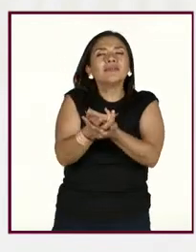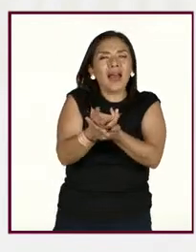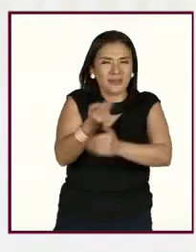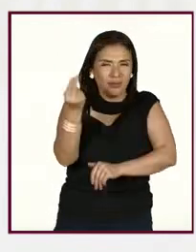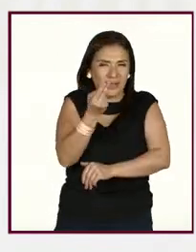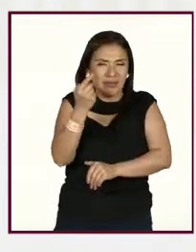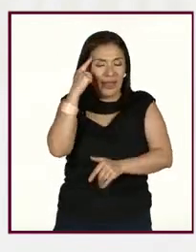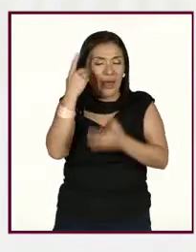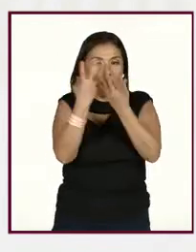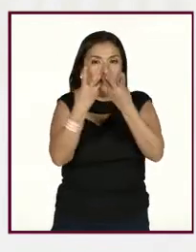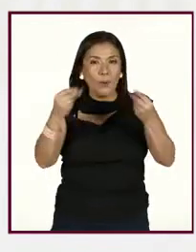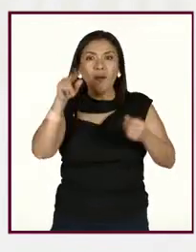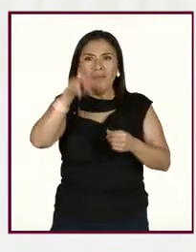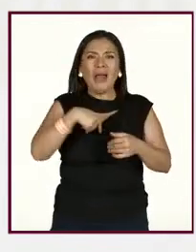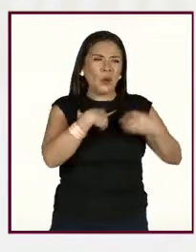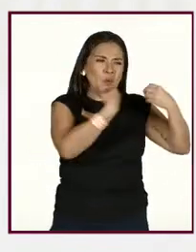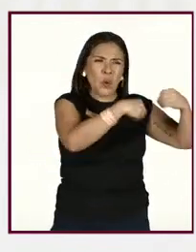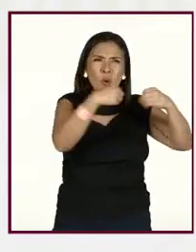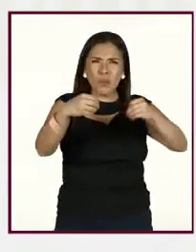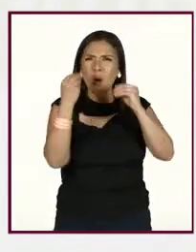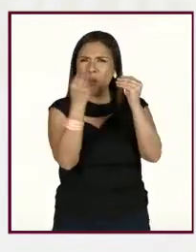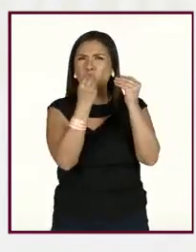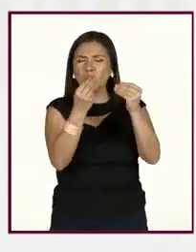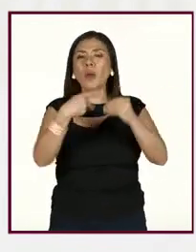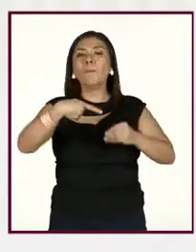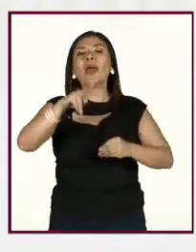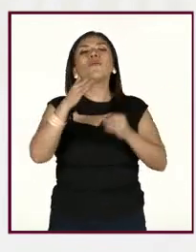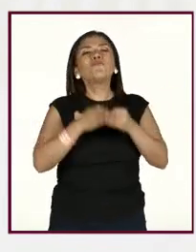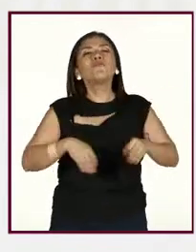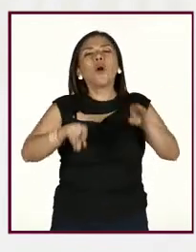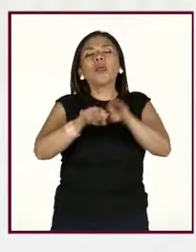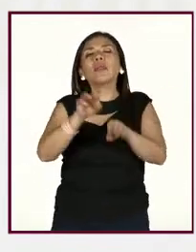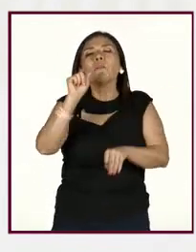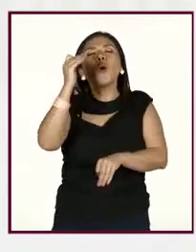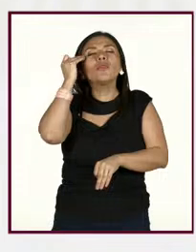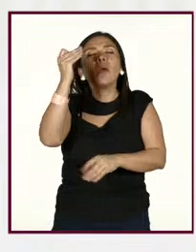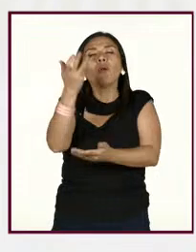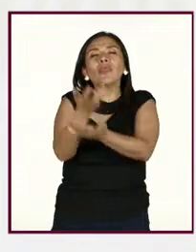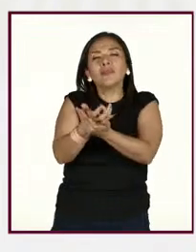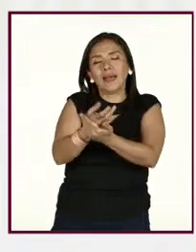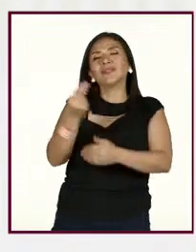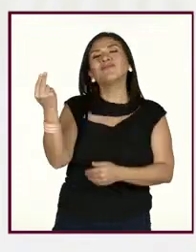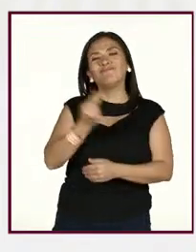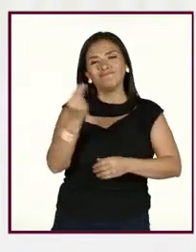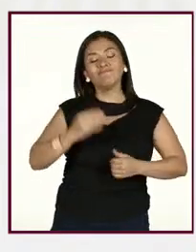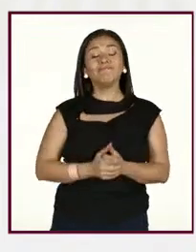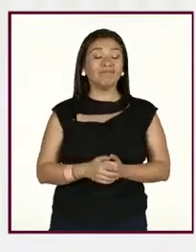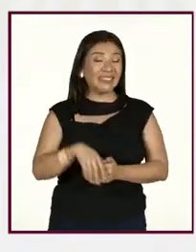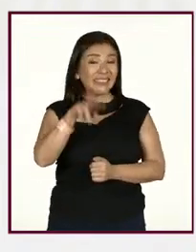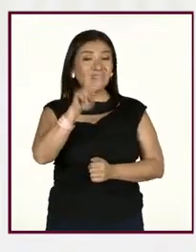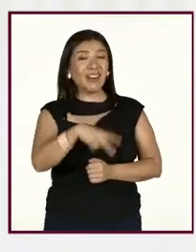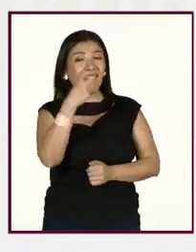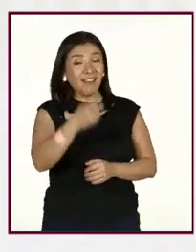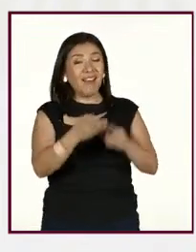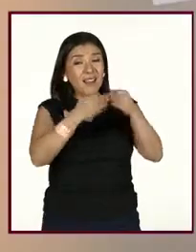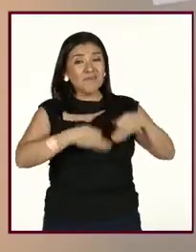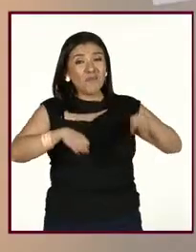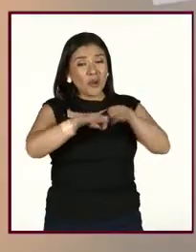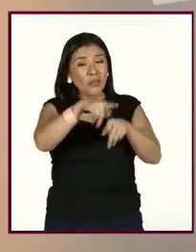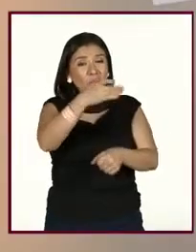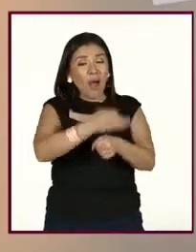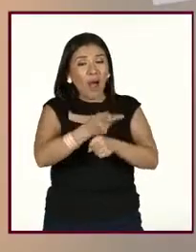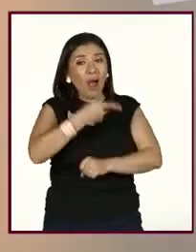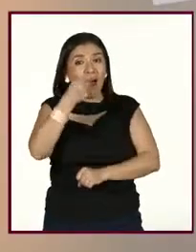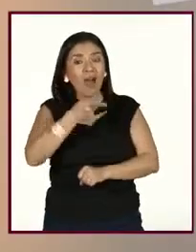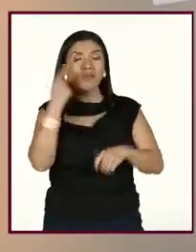repente, o sea, sí, tengo muchas cosas que hacer, pero es importante que te tomes tantito un descanso. Es que es tan importante lo que nos está diciendo